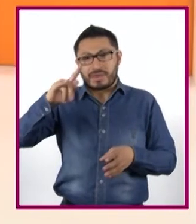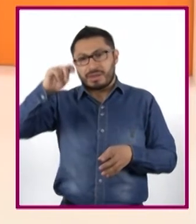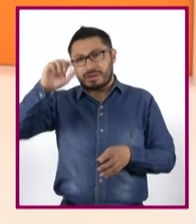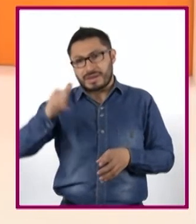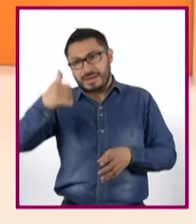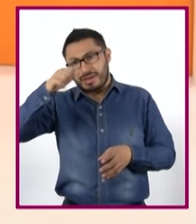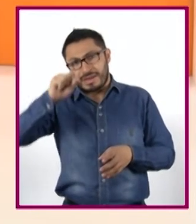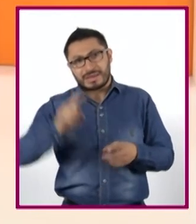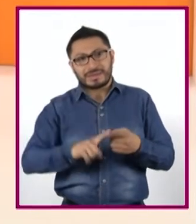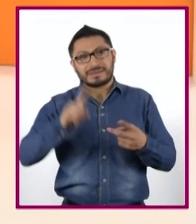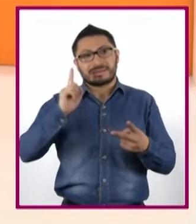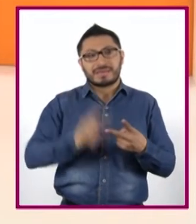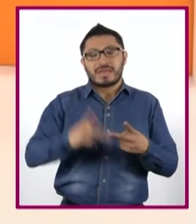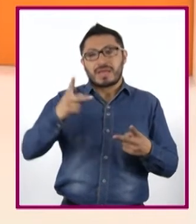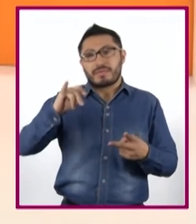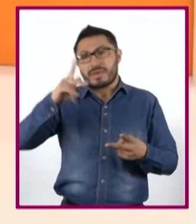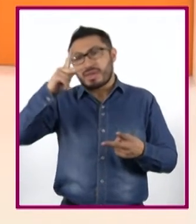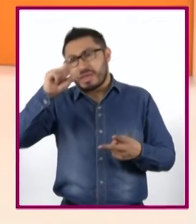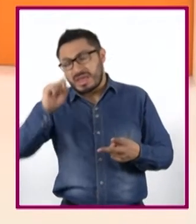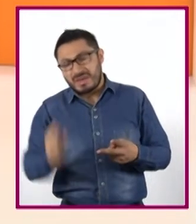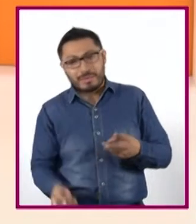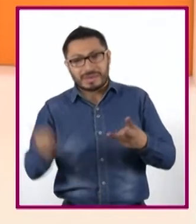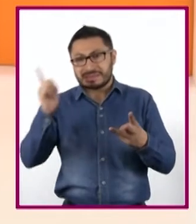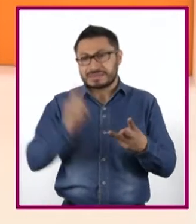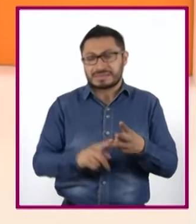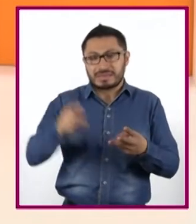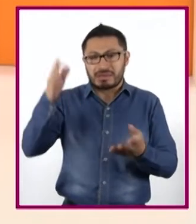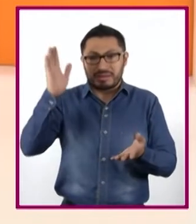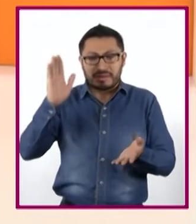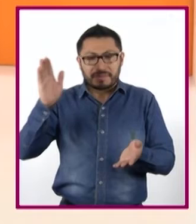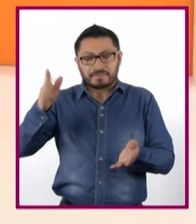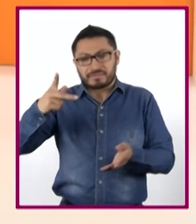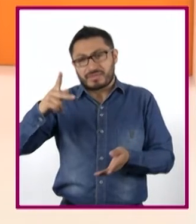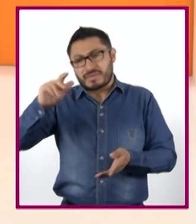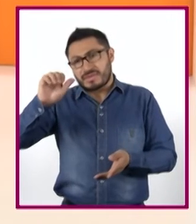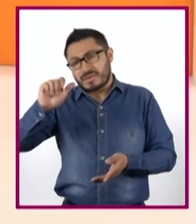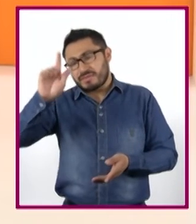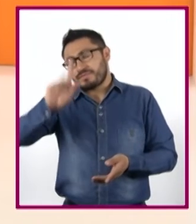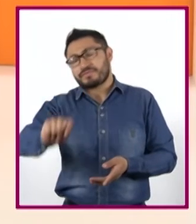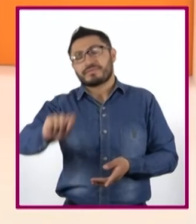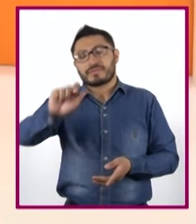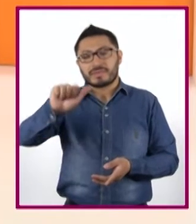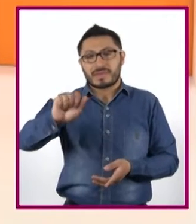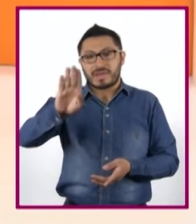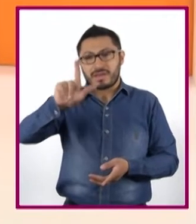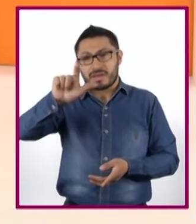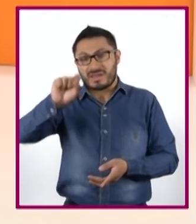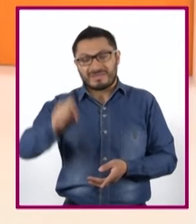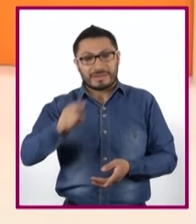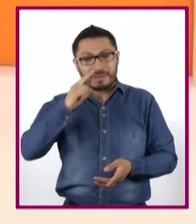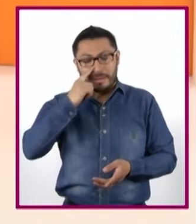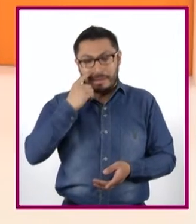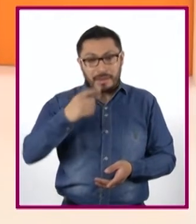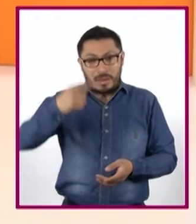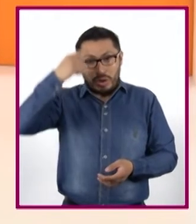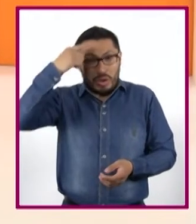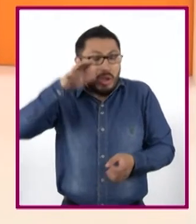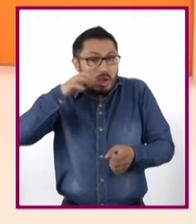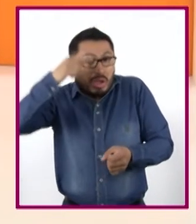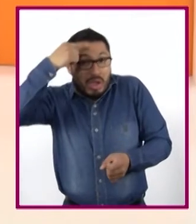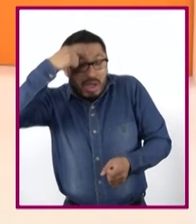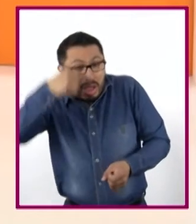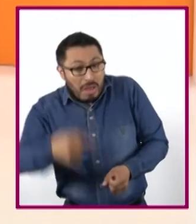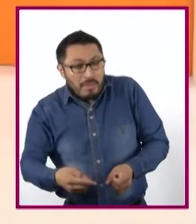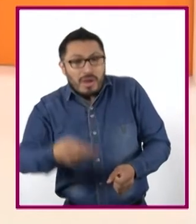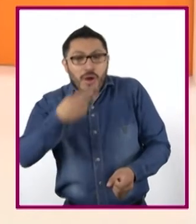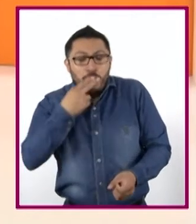pipas tubulares y tablas de dibujos a las que se les atribuye un uso ritual. Hacia el